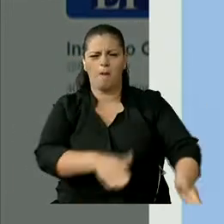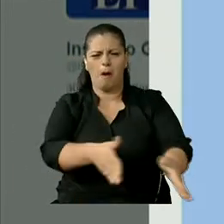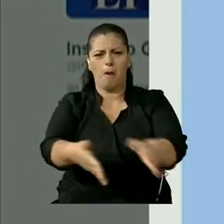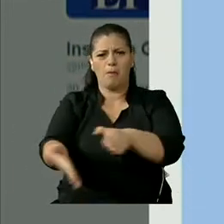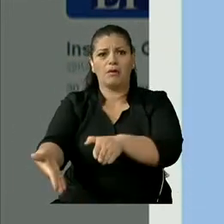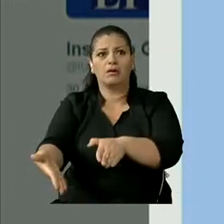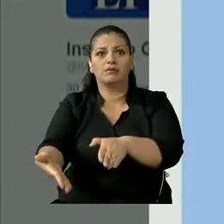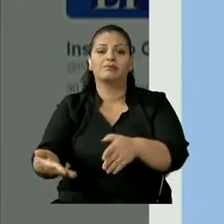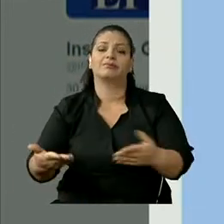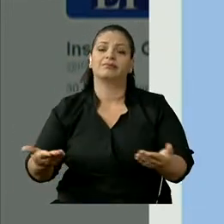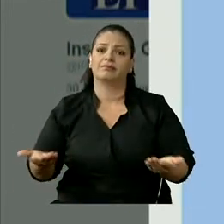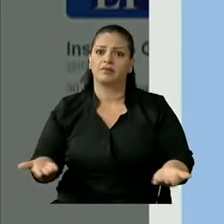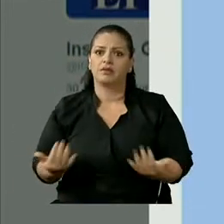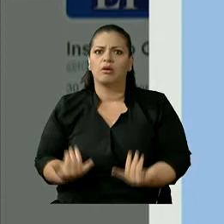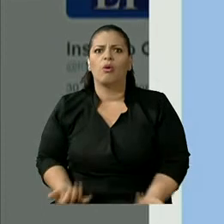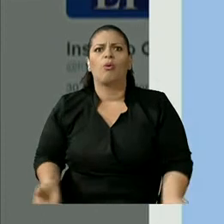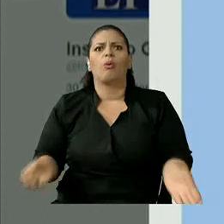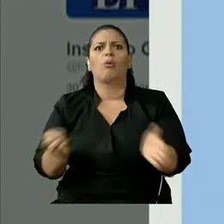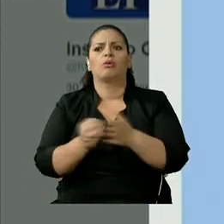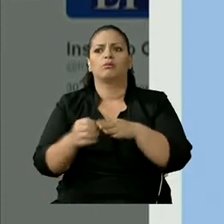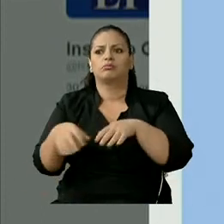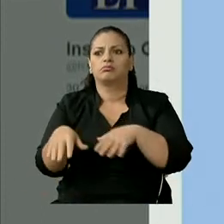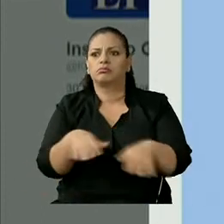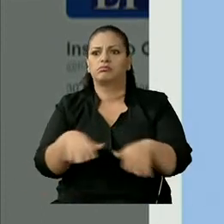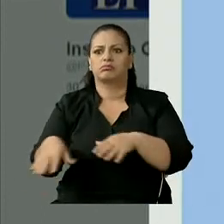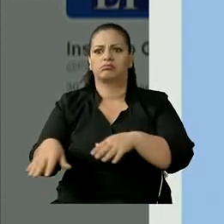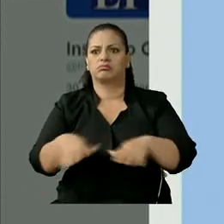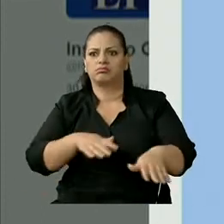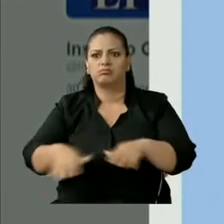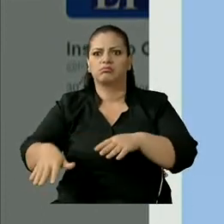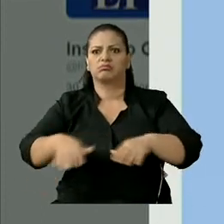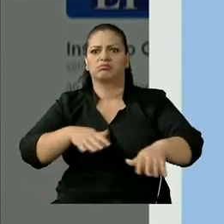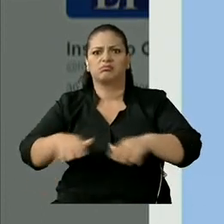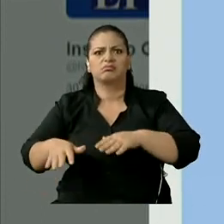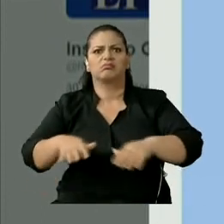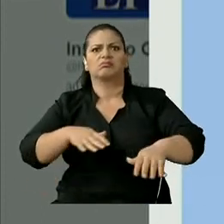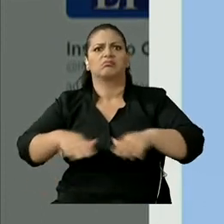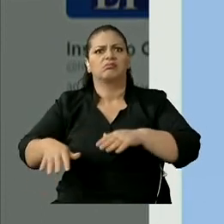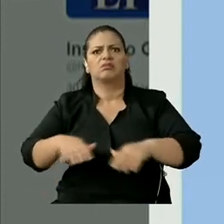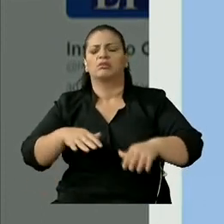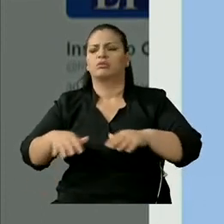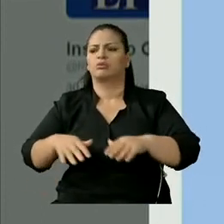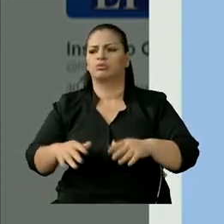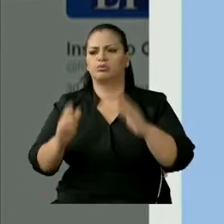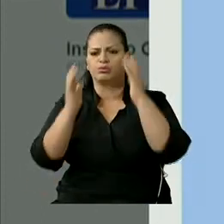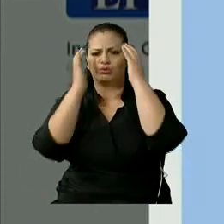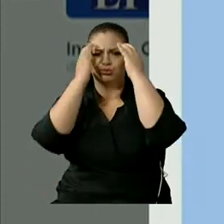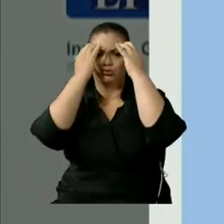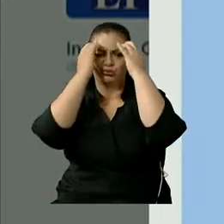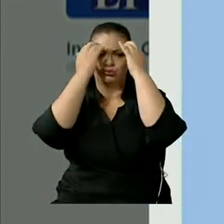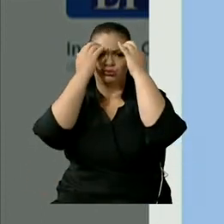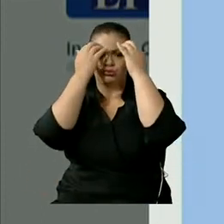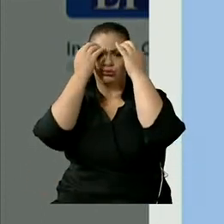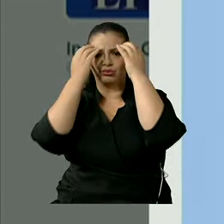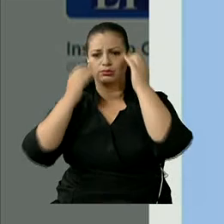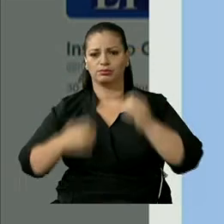entero, pero de manera muy particular a quienes habitan en esa hermana provincia que intenta recuperarse.